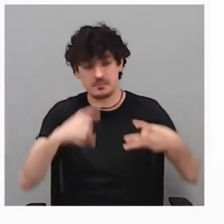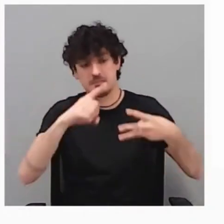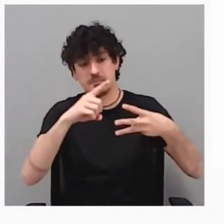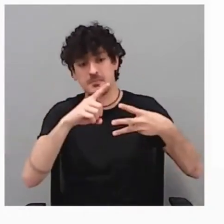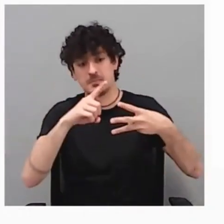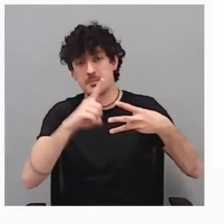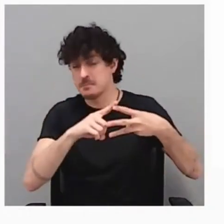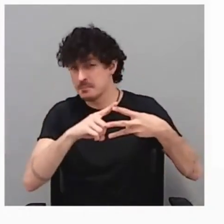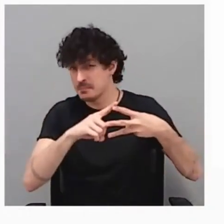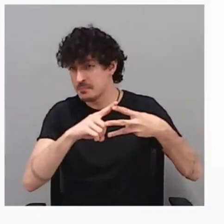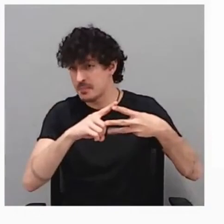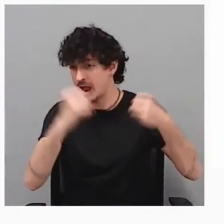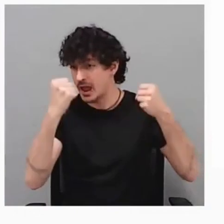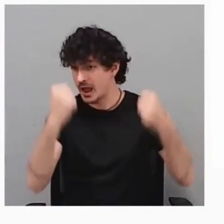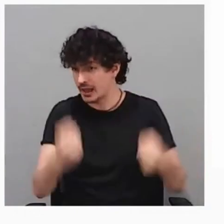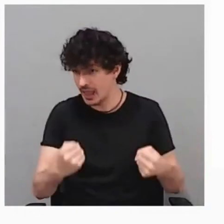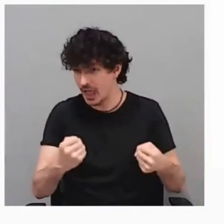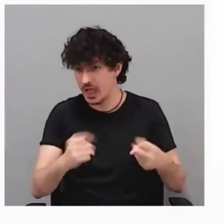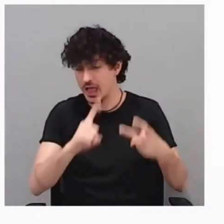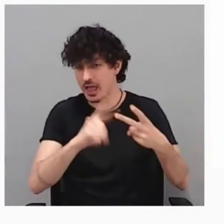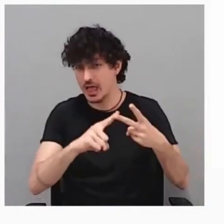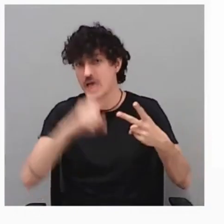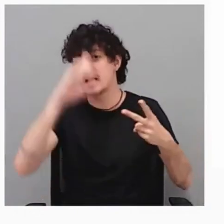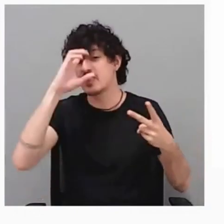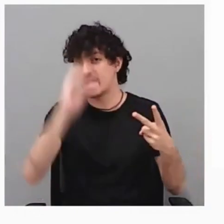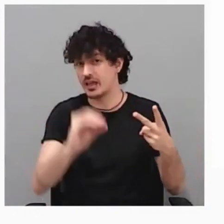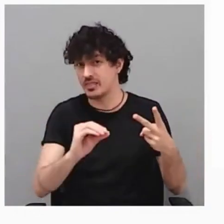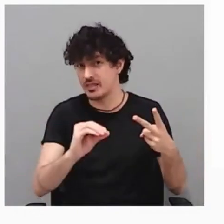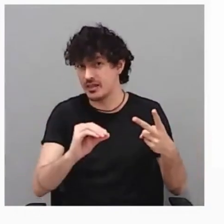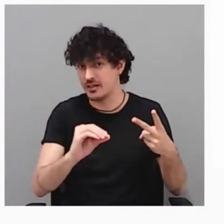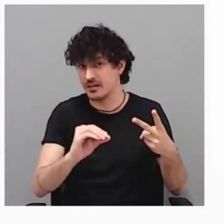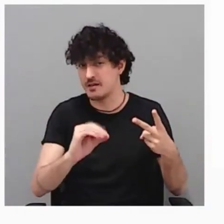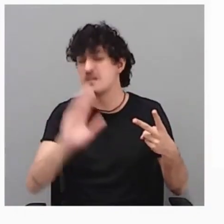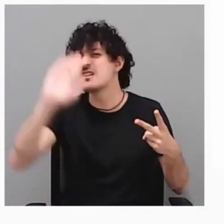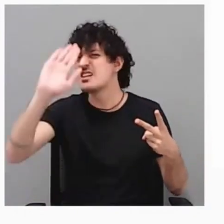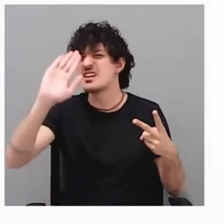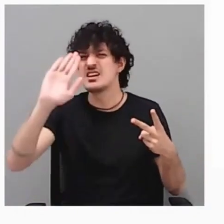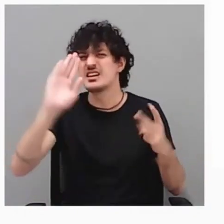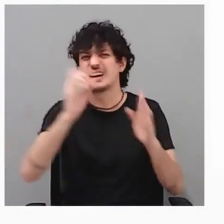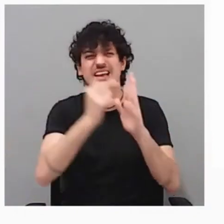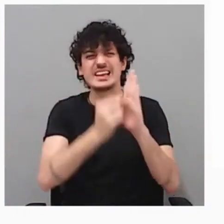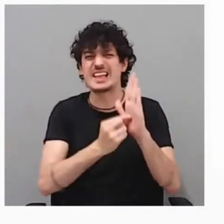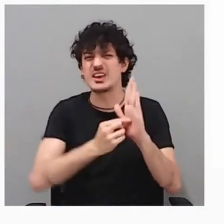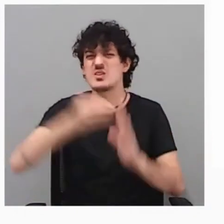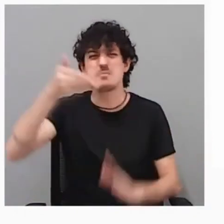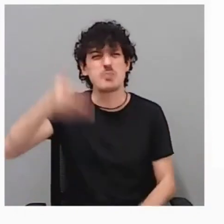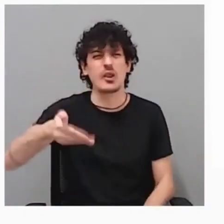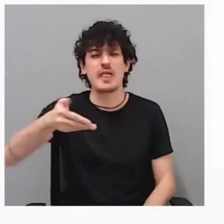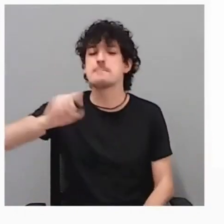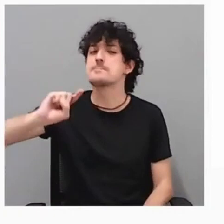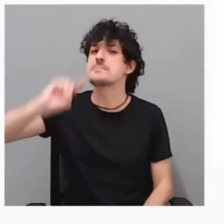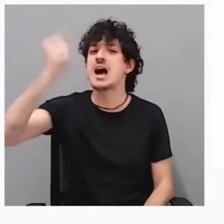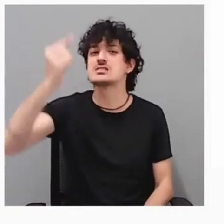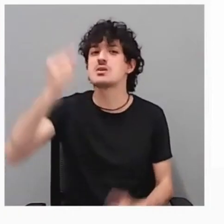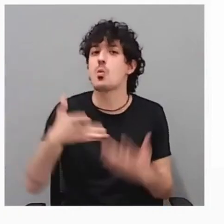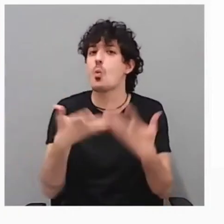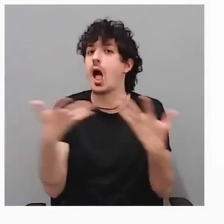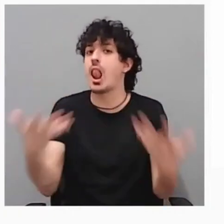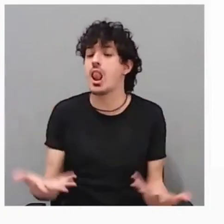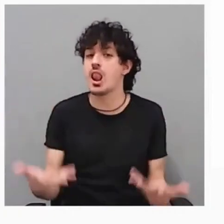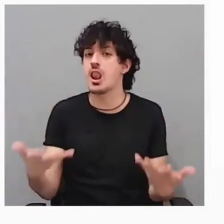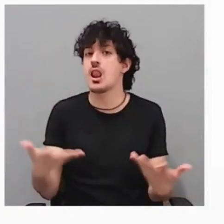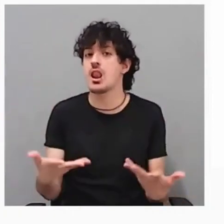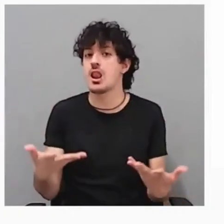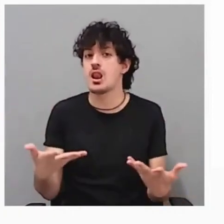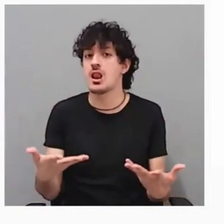el segundo inteligencia. Pero el criterio más importante para él y el que dice que sin el cual los otros